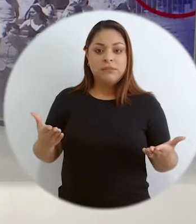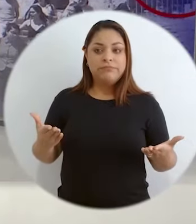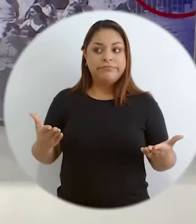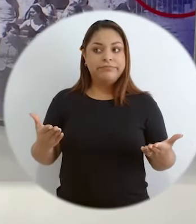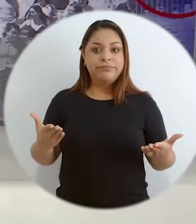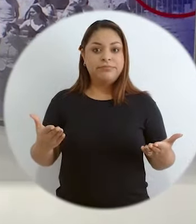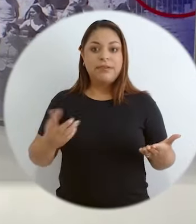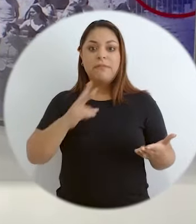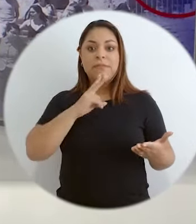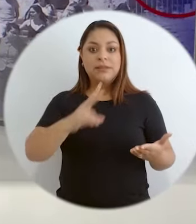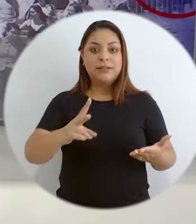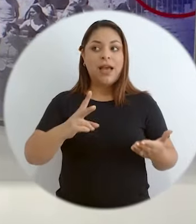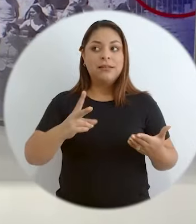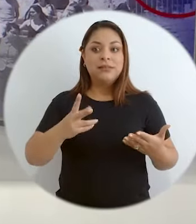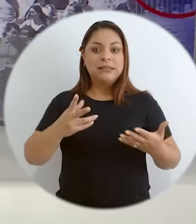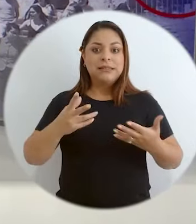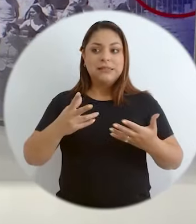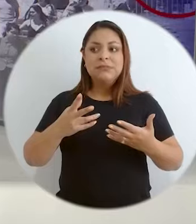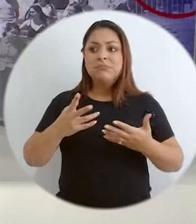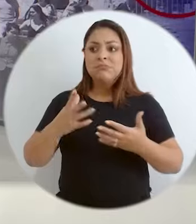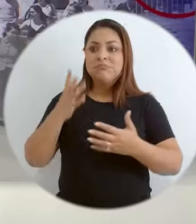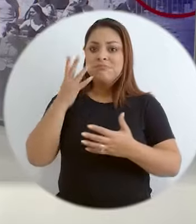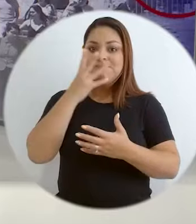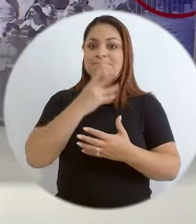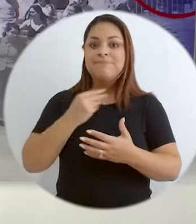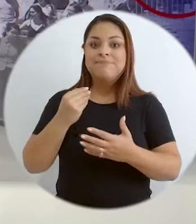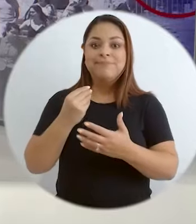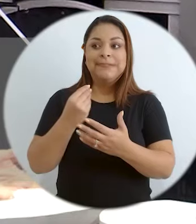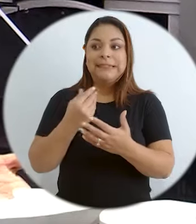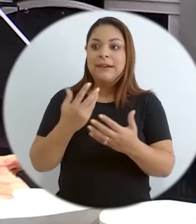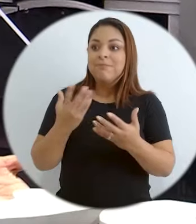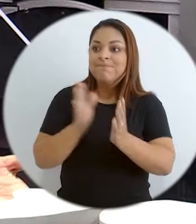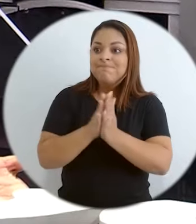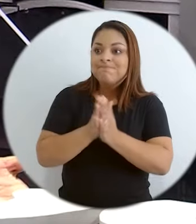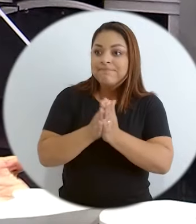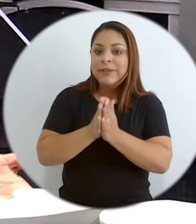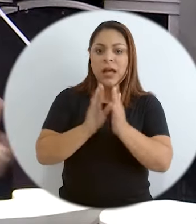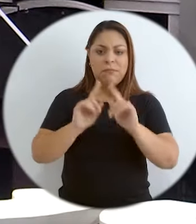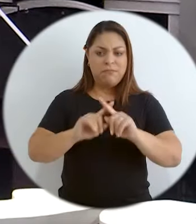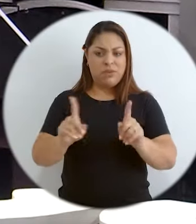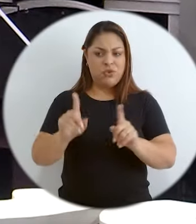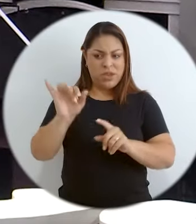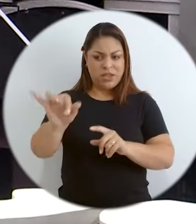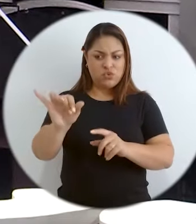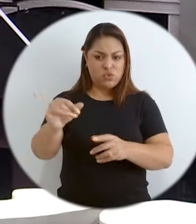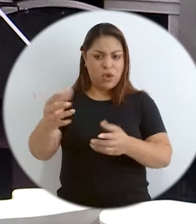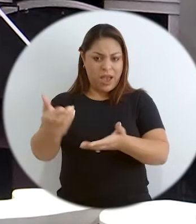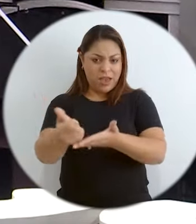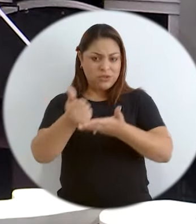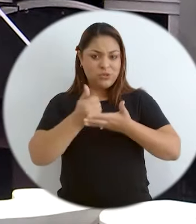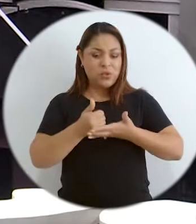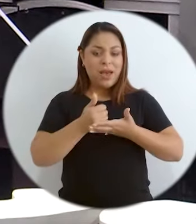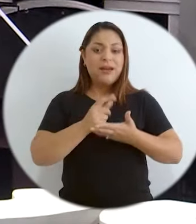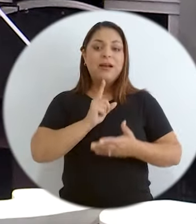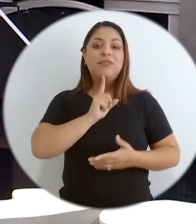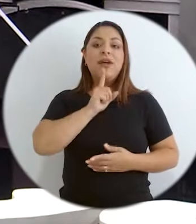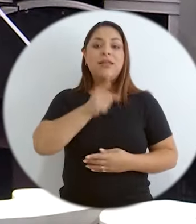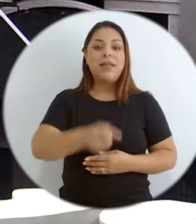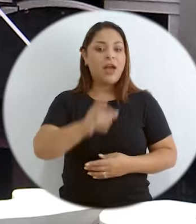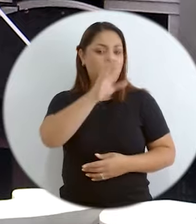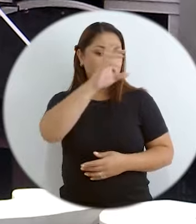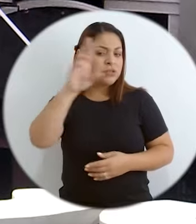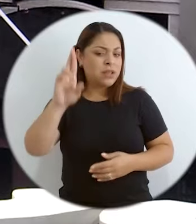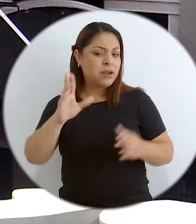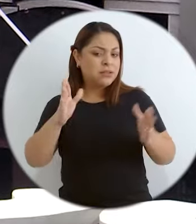que se han posicionado internacionalmente que son atractivos, pero ¿realmente sirven a la realidad costarricense?